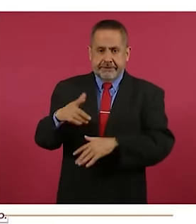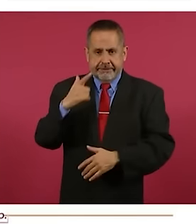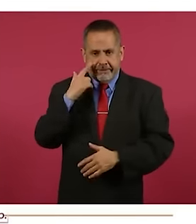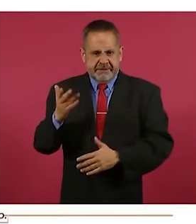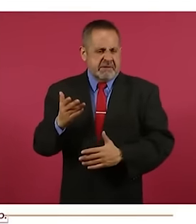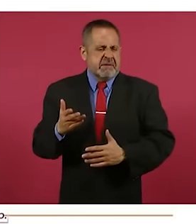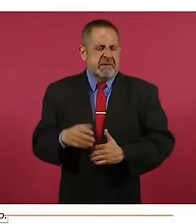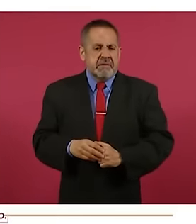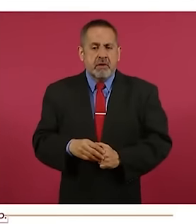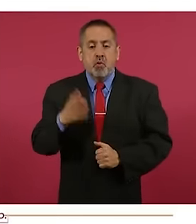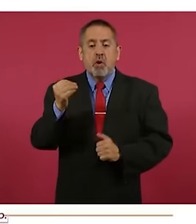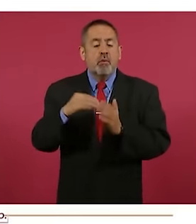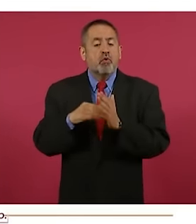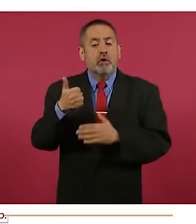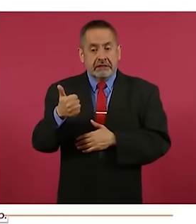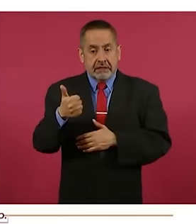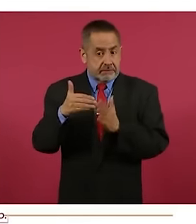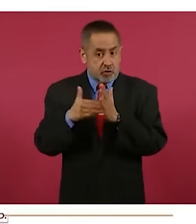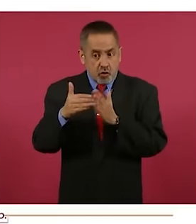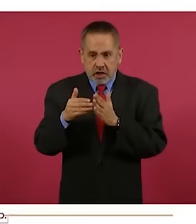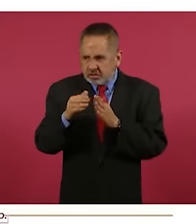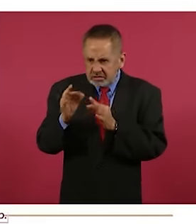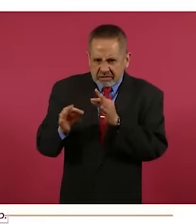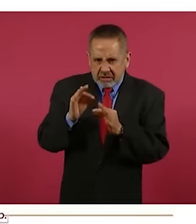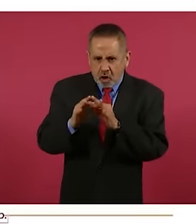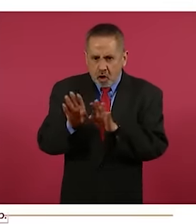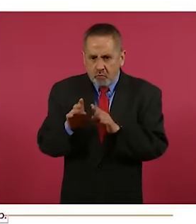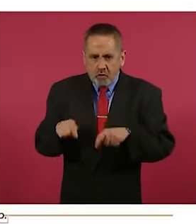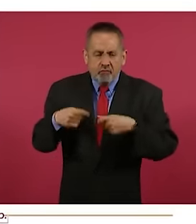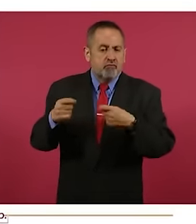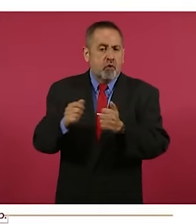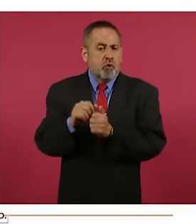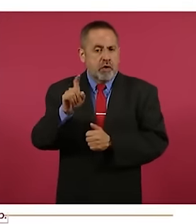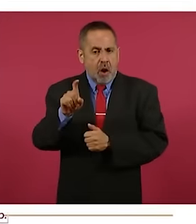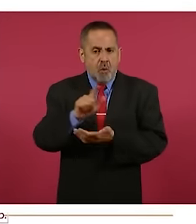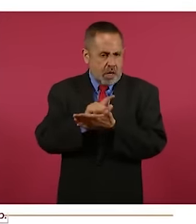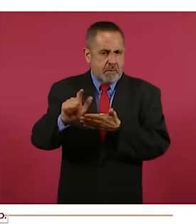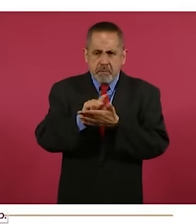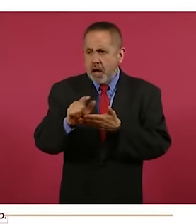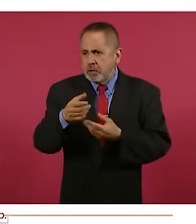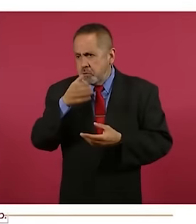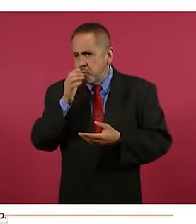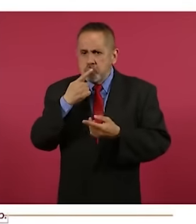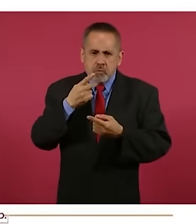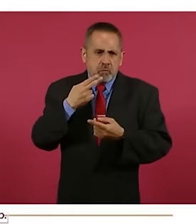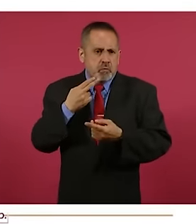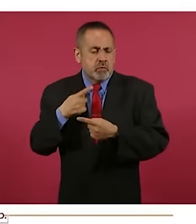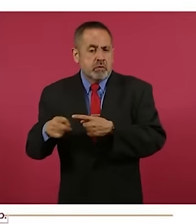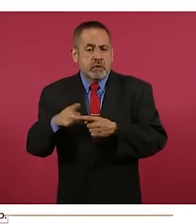los cuales 9.6 millones son beneficiarios de agua potable y 55 mil